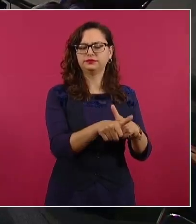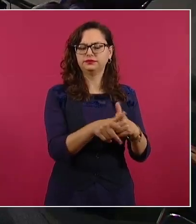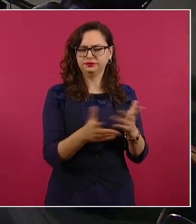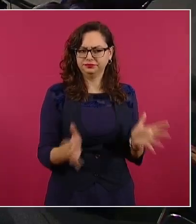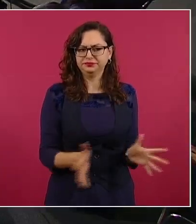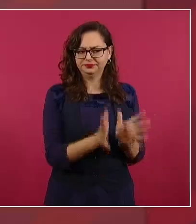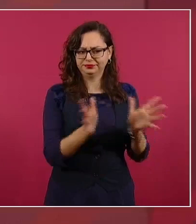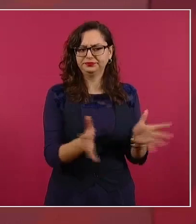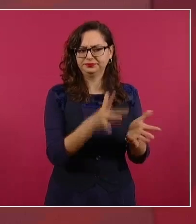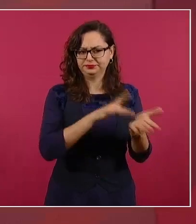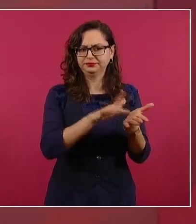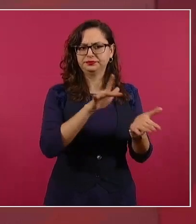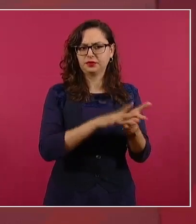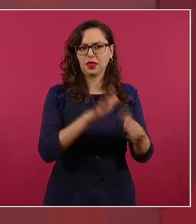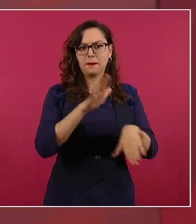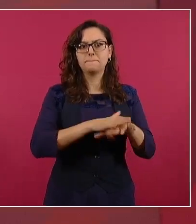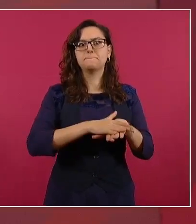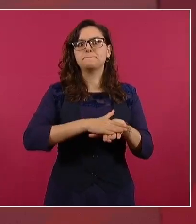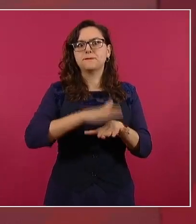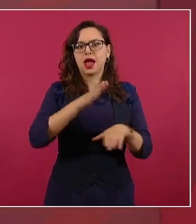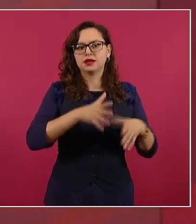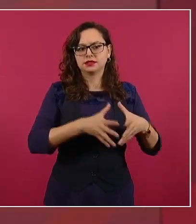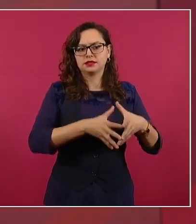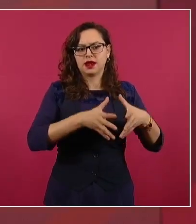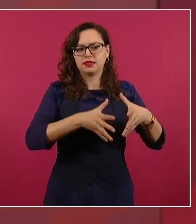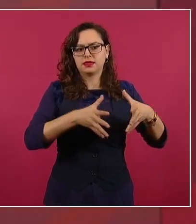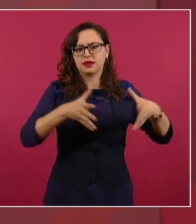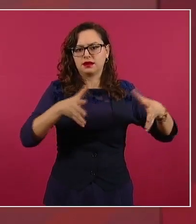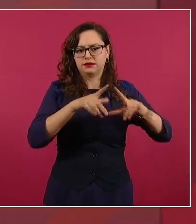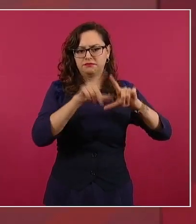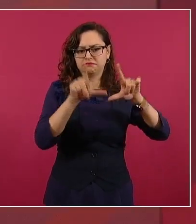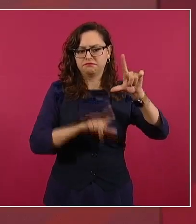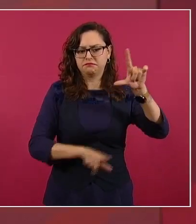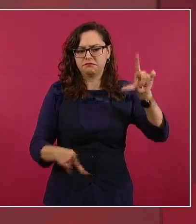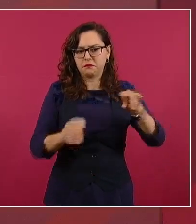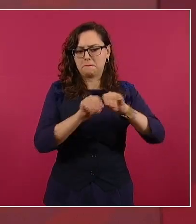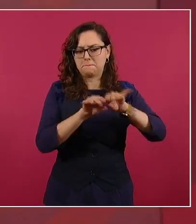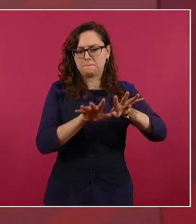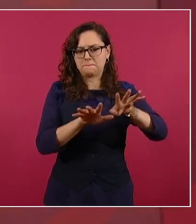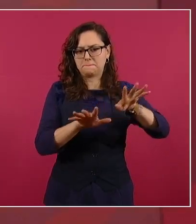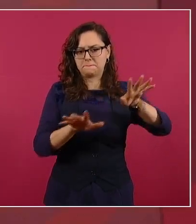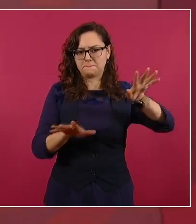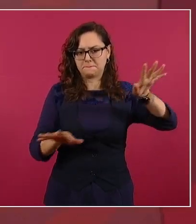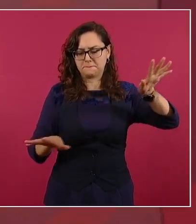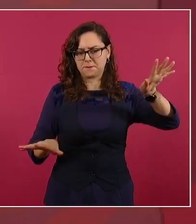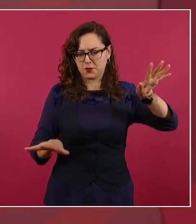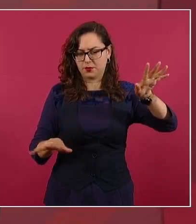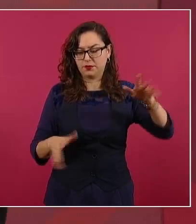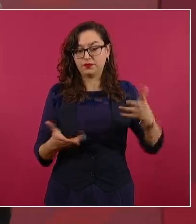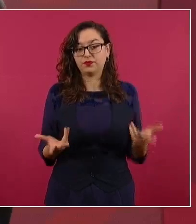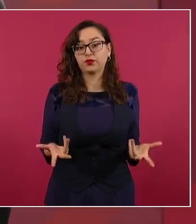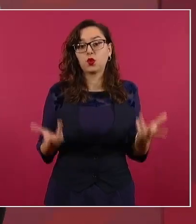Federal de Electricidad ya tiene